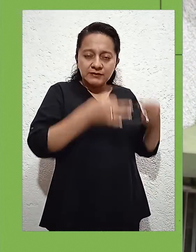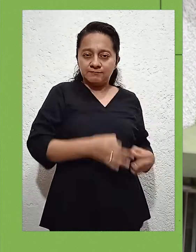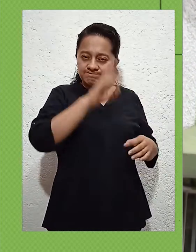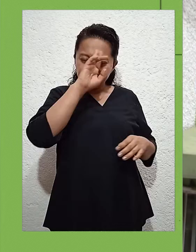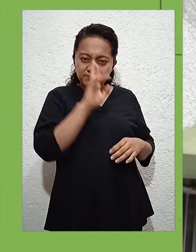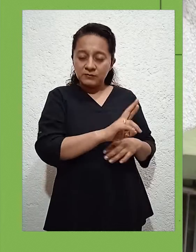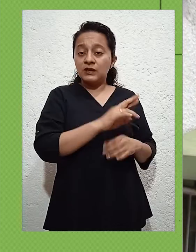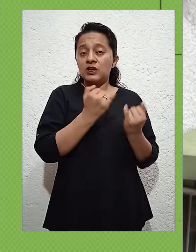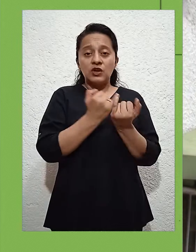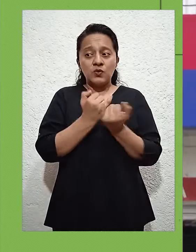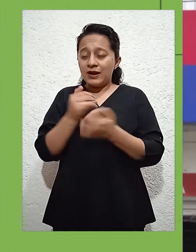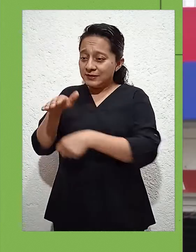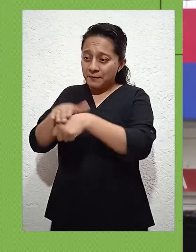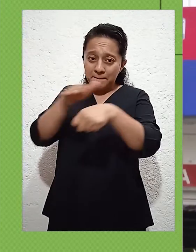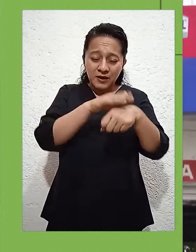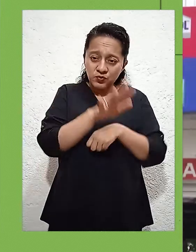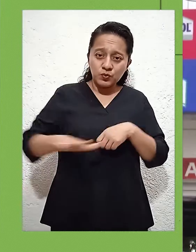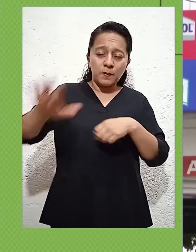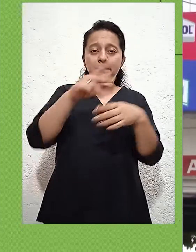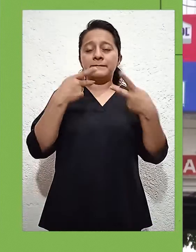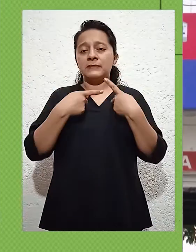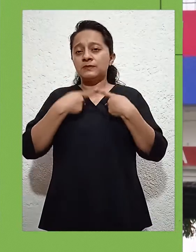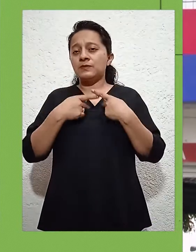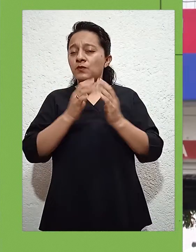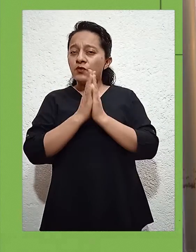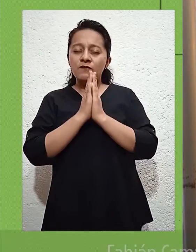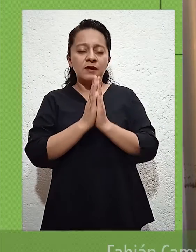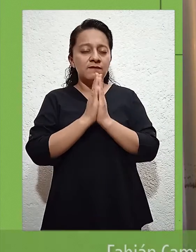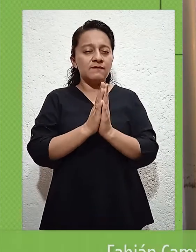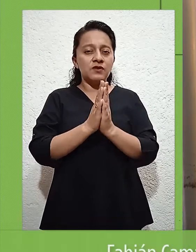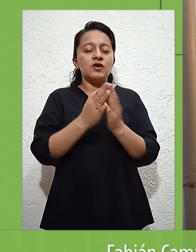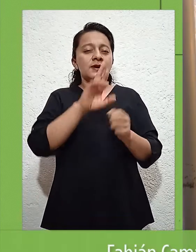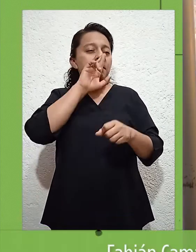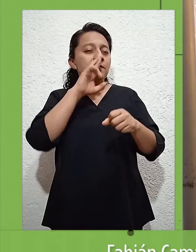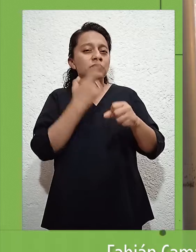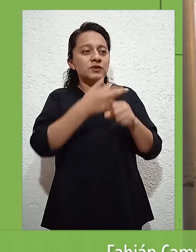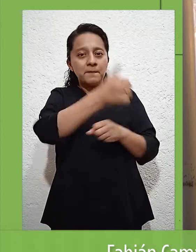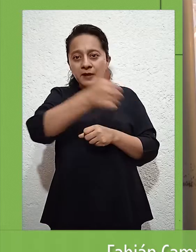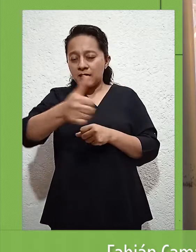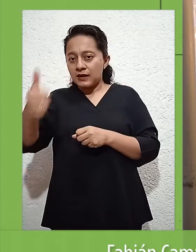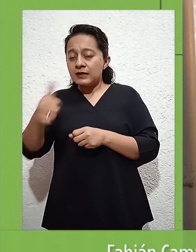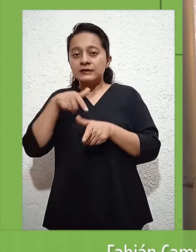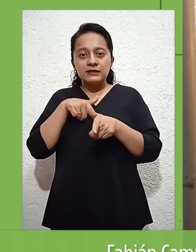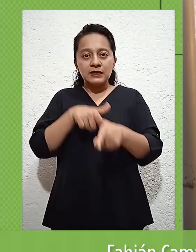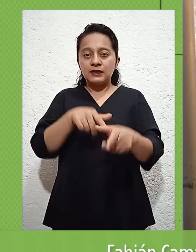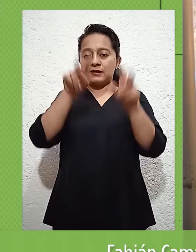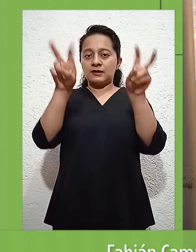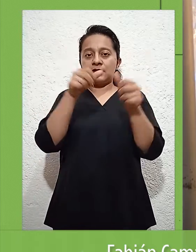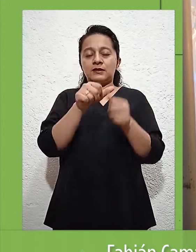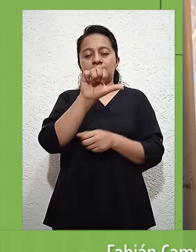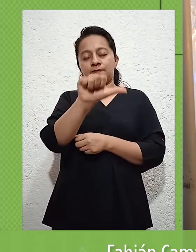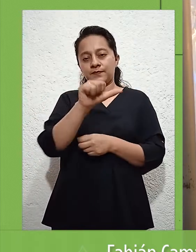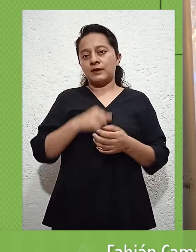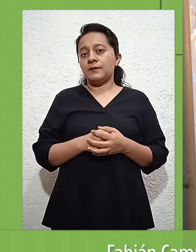ejercer un consumo responsable y seguir manteniéndose en el escenario A. Y es por ello que el llamado sí es de alerta a seguirnos